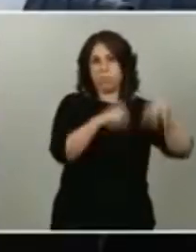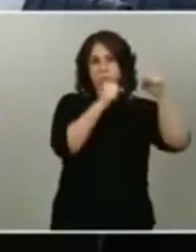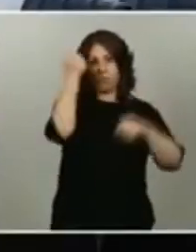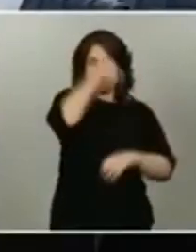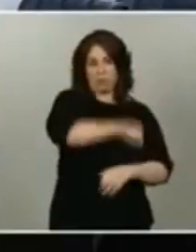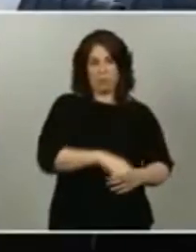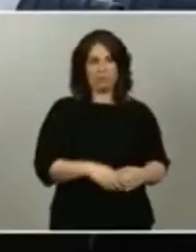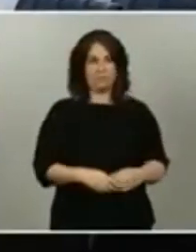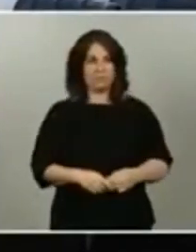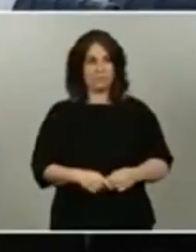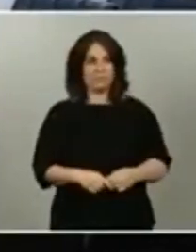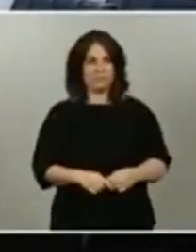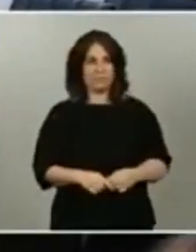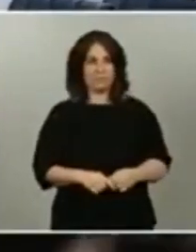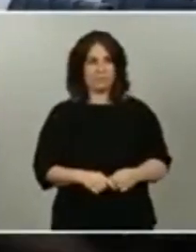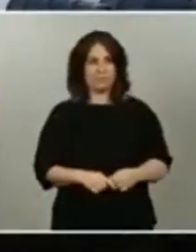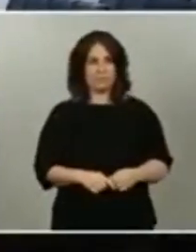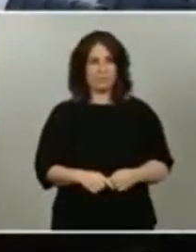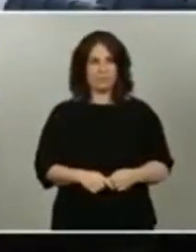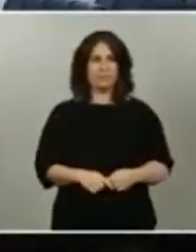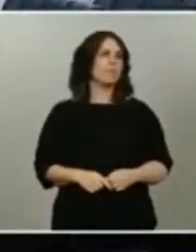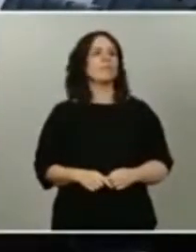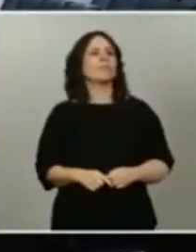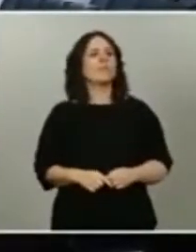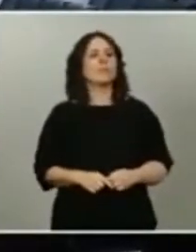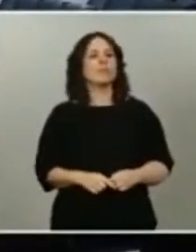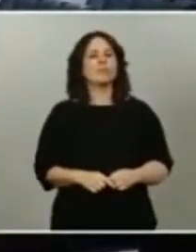Estamos ya terminando Eulogio por favor